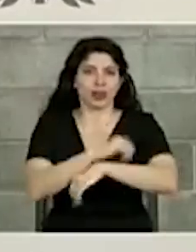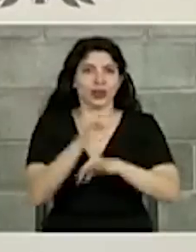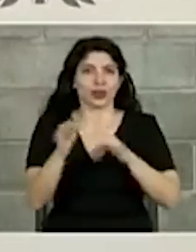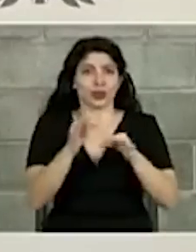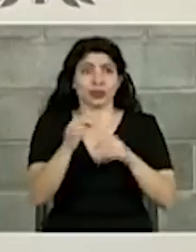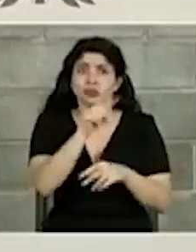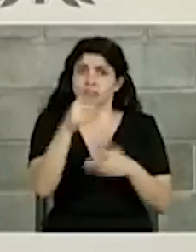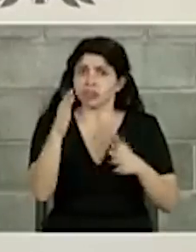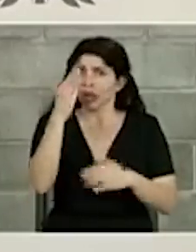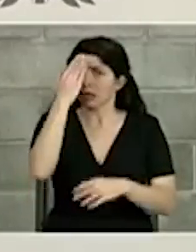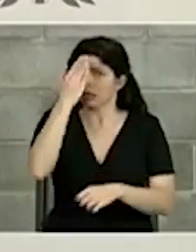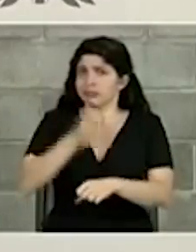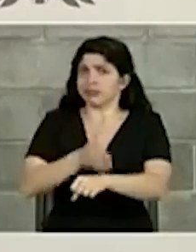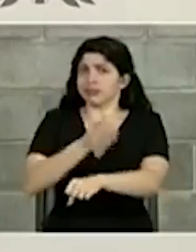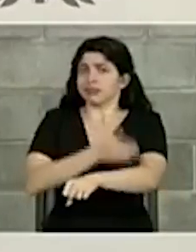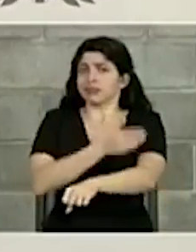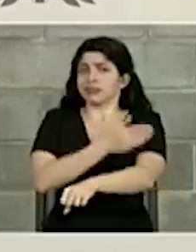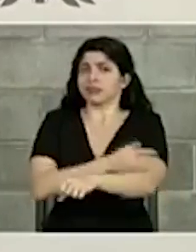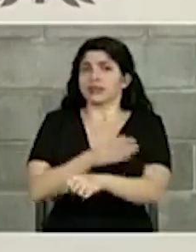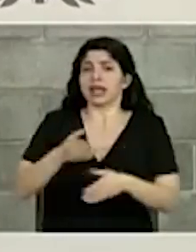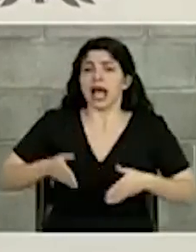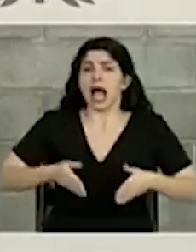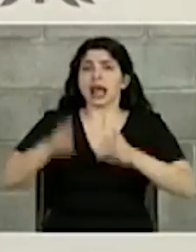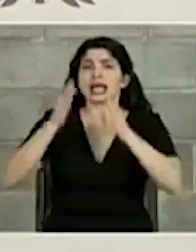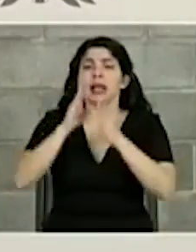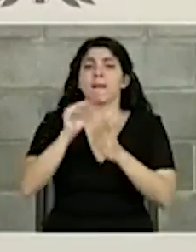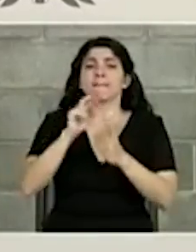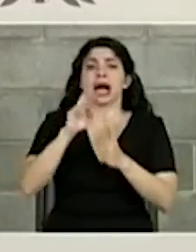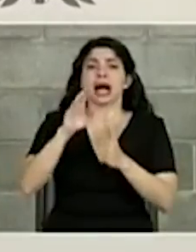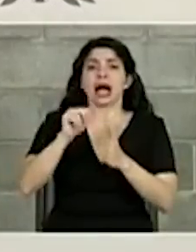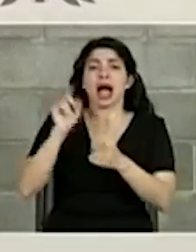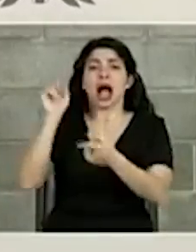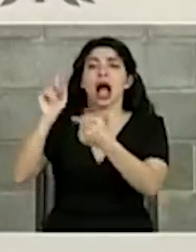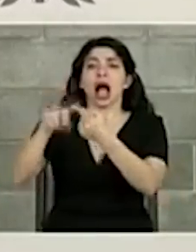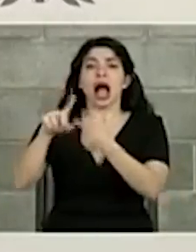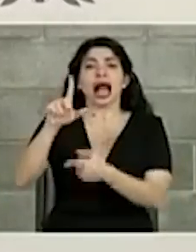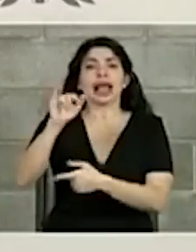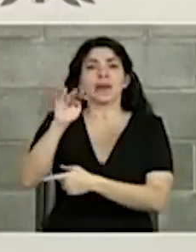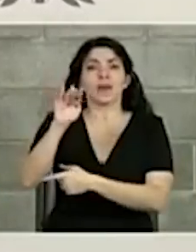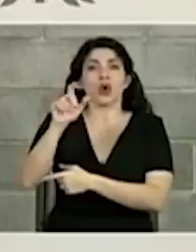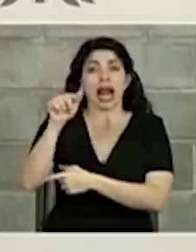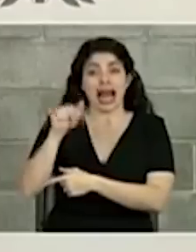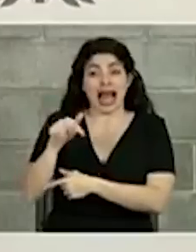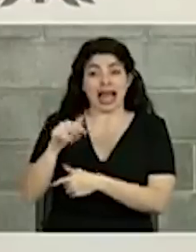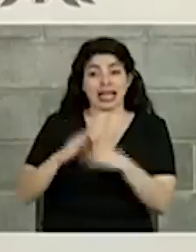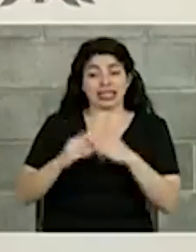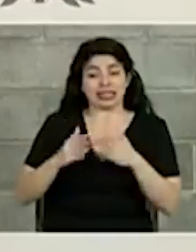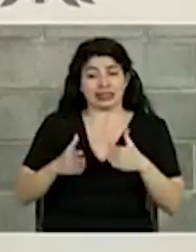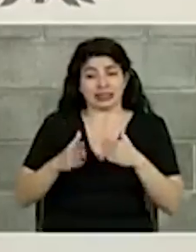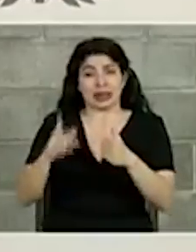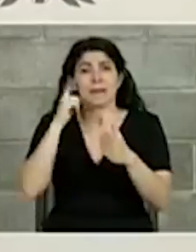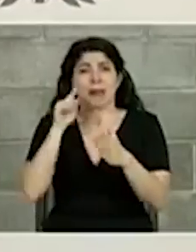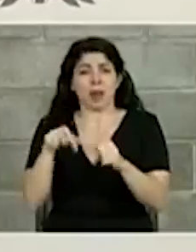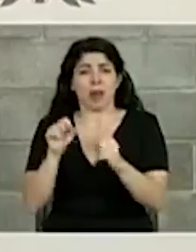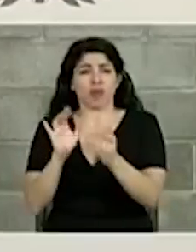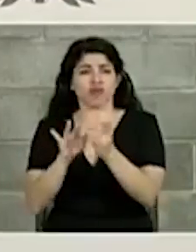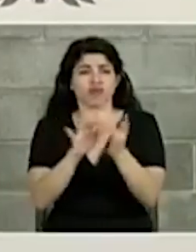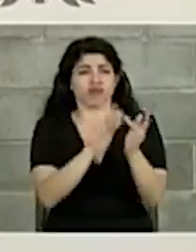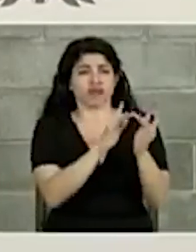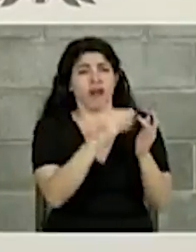también del avance que tenemos en la ruta Barranca Limonal, para que haya todo un canal de interconexión